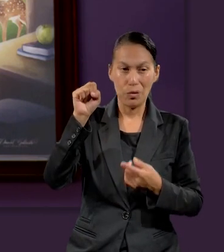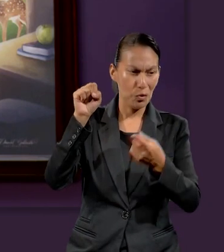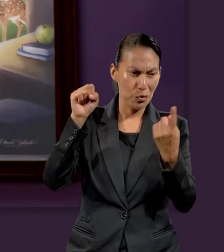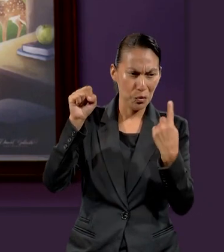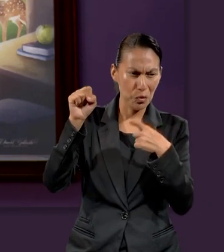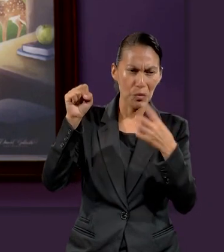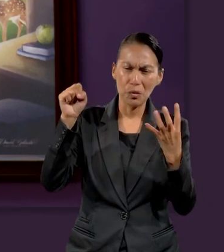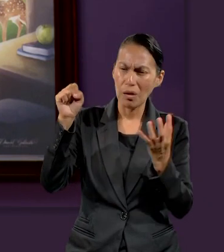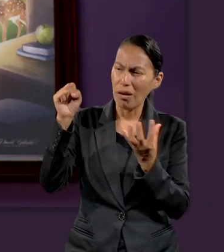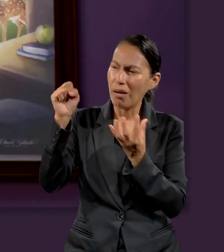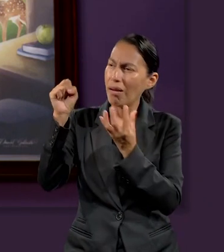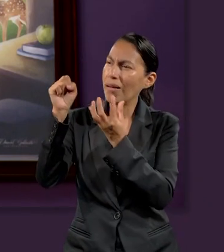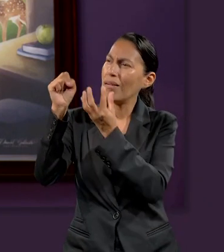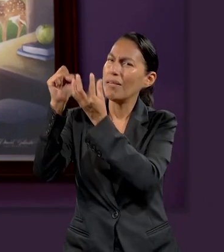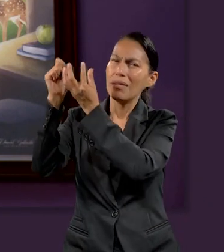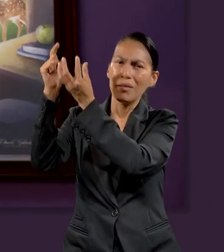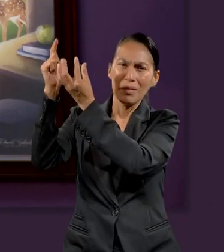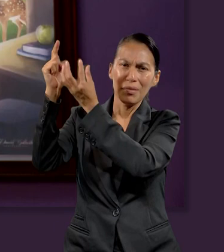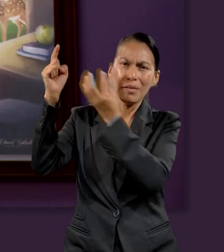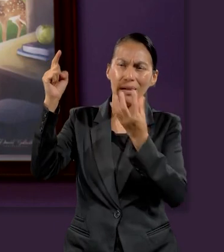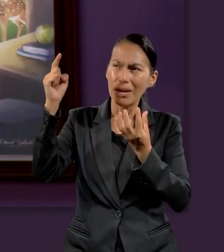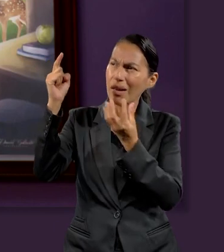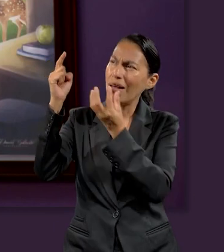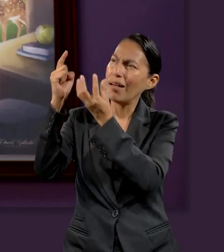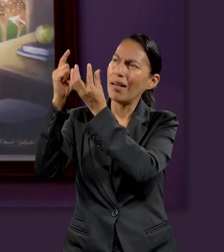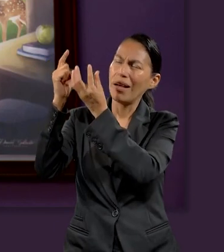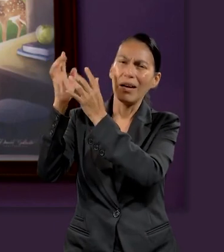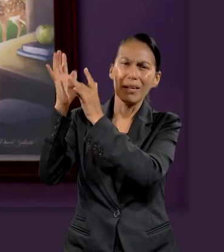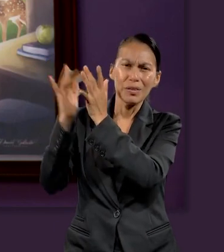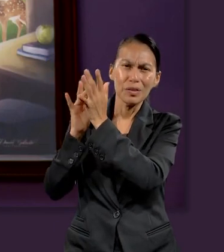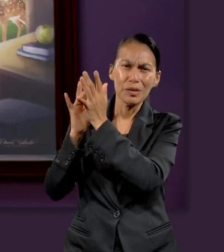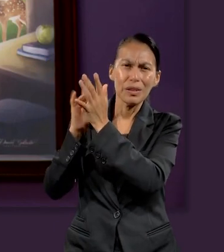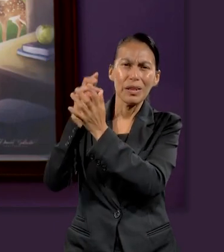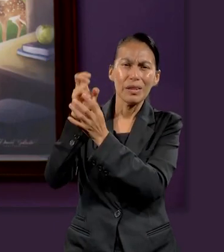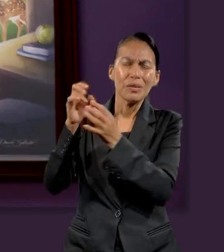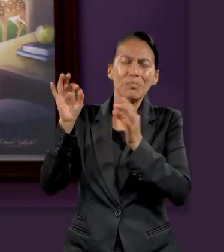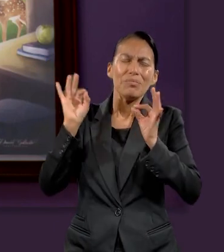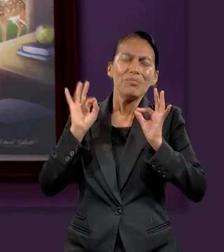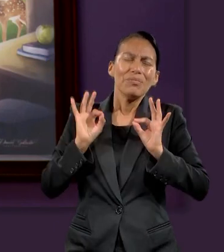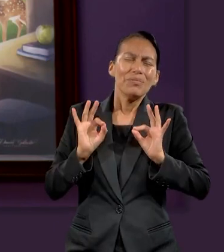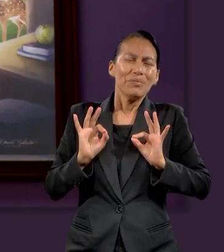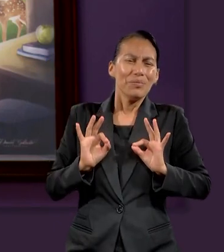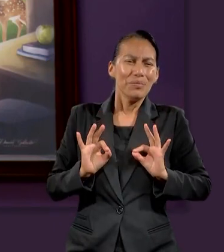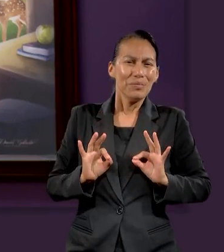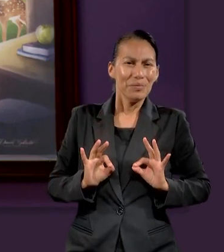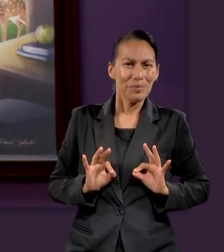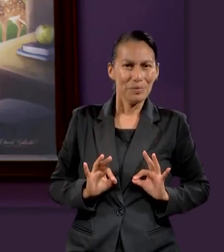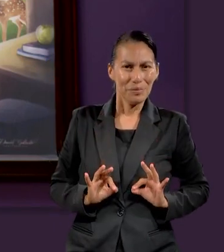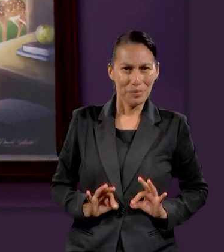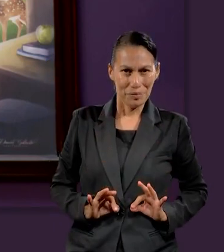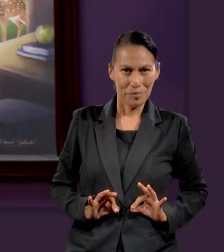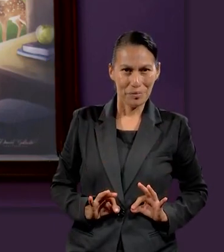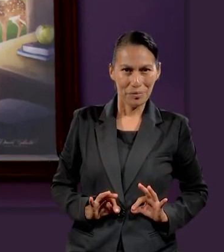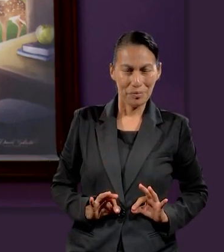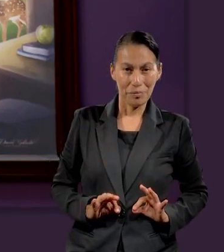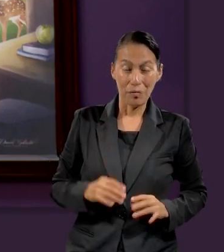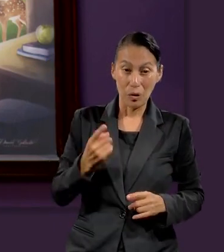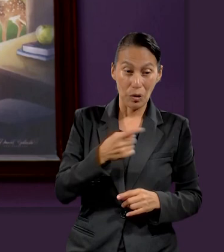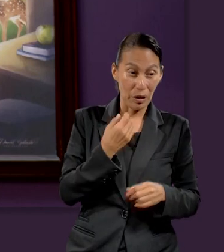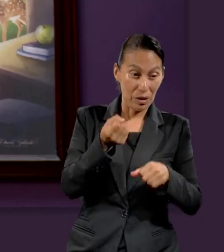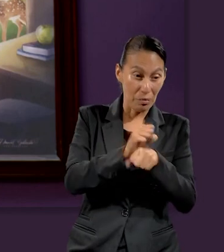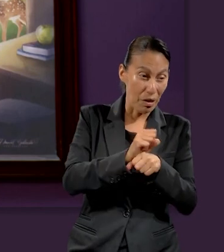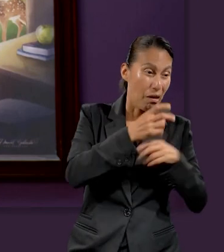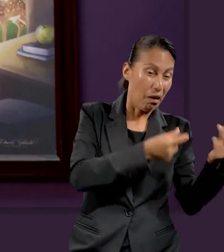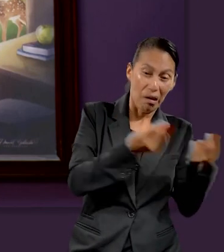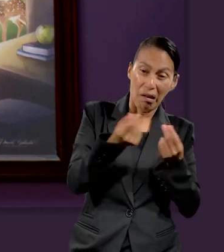día podemos acudir a, es como el refresco al fin de la semana, que